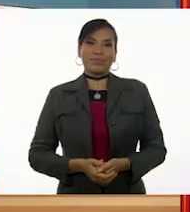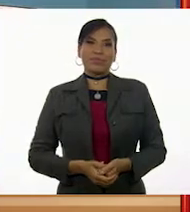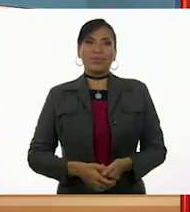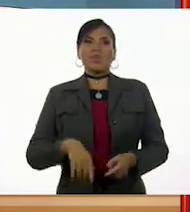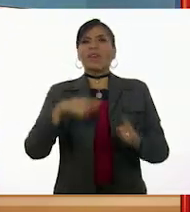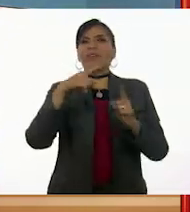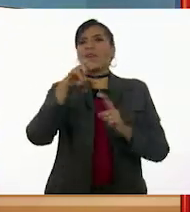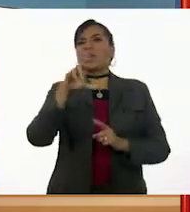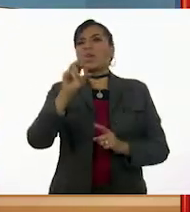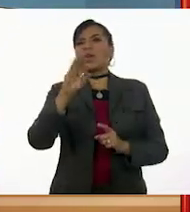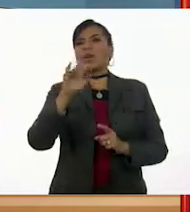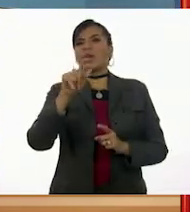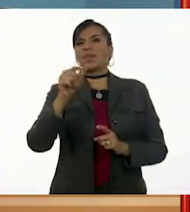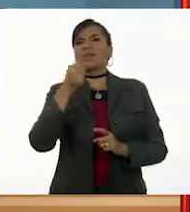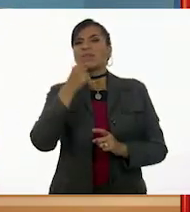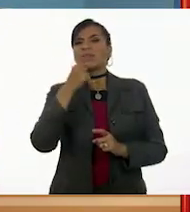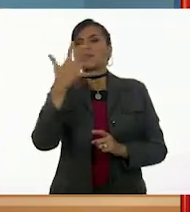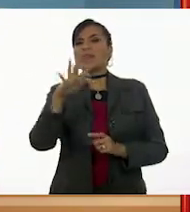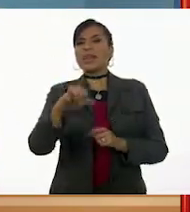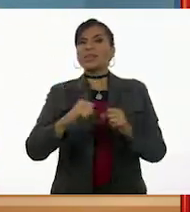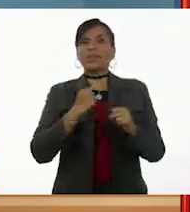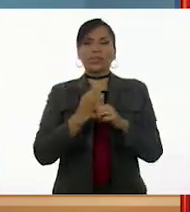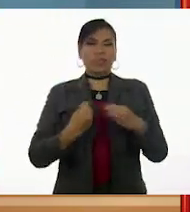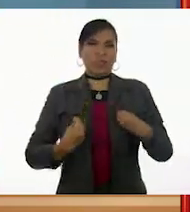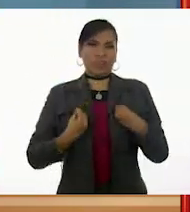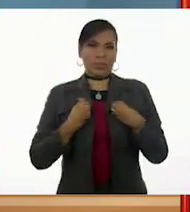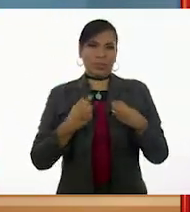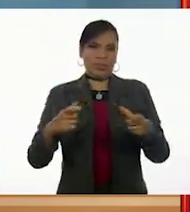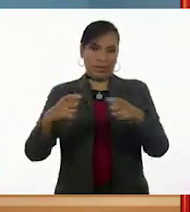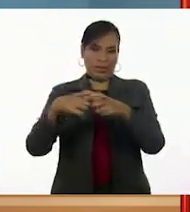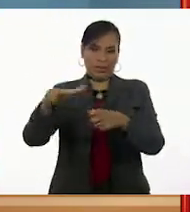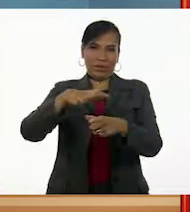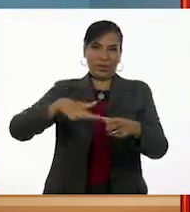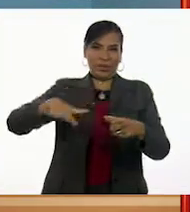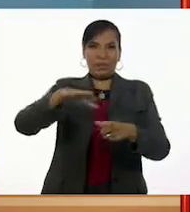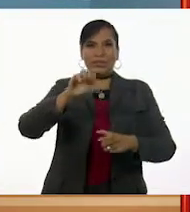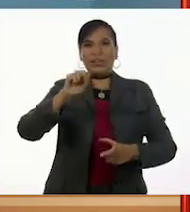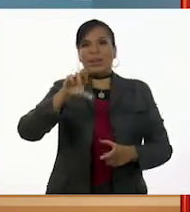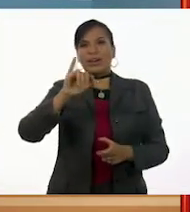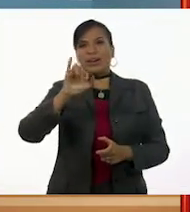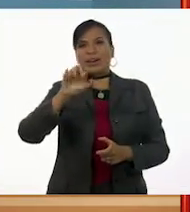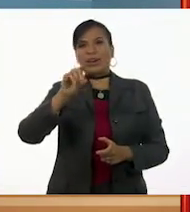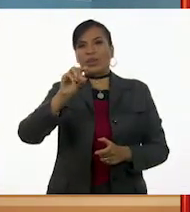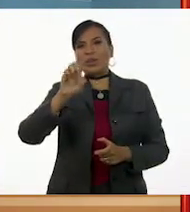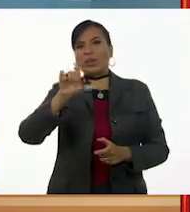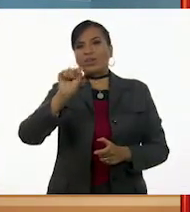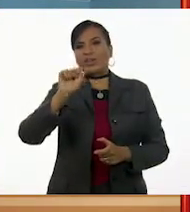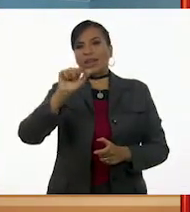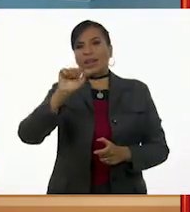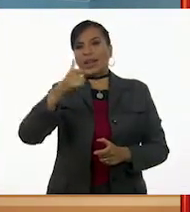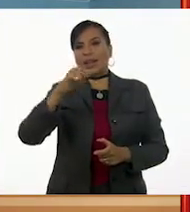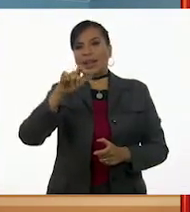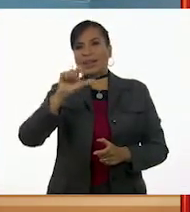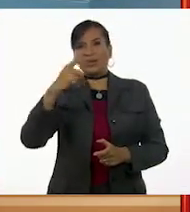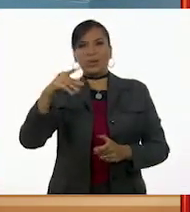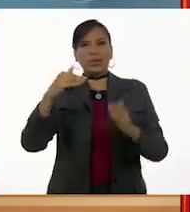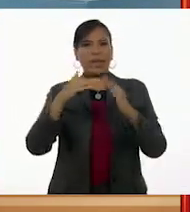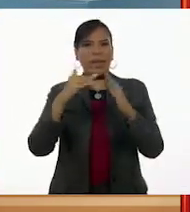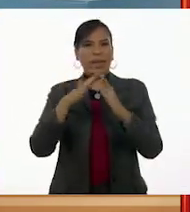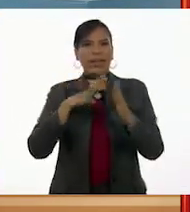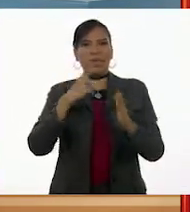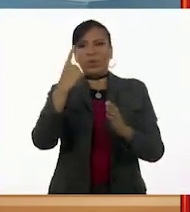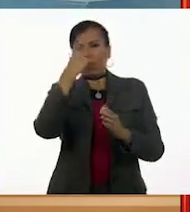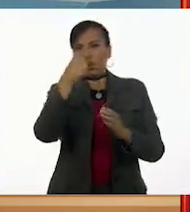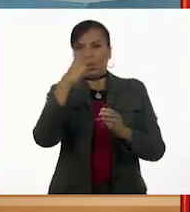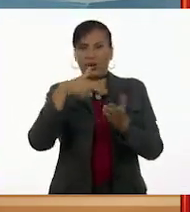Roberto es un niño de 10 años que vive en el pequeño poblado de San Ricardo de Los Ángeles. Su casa está a una